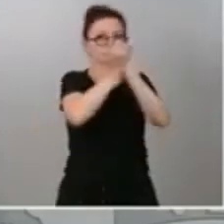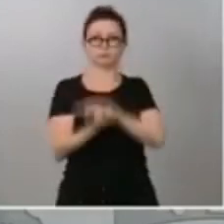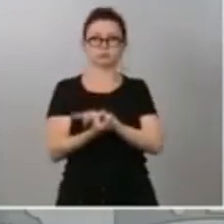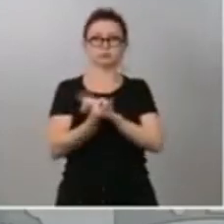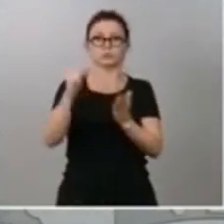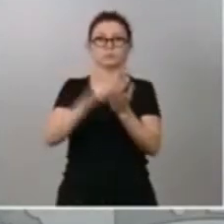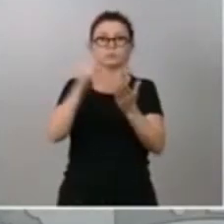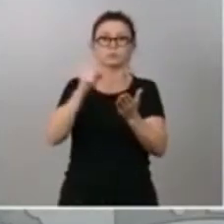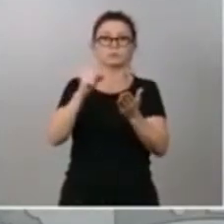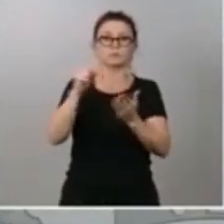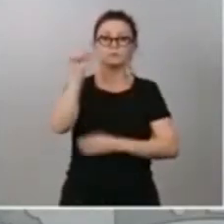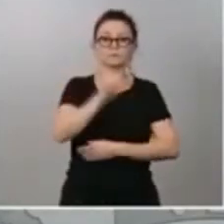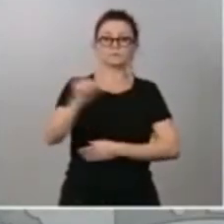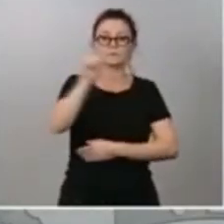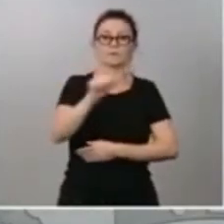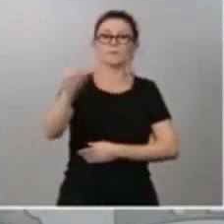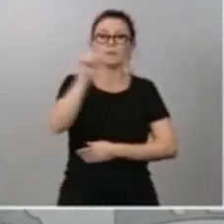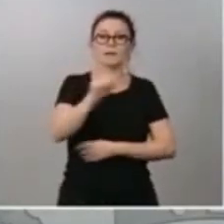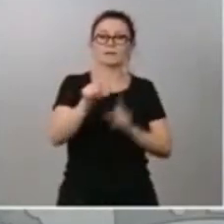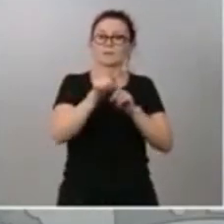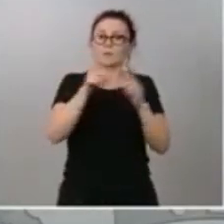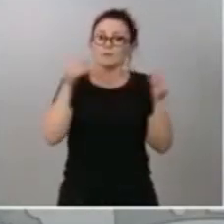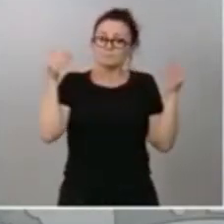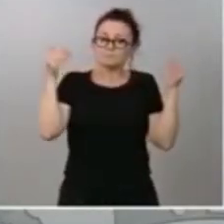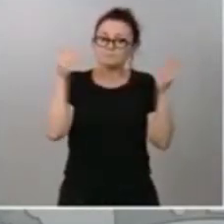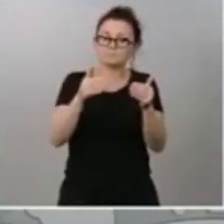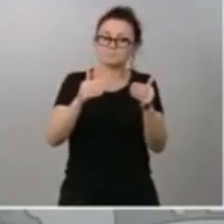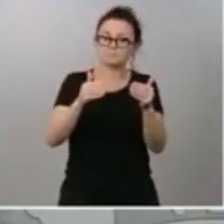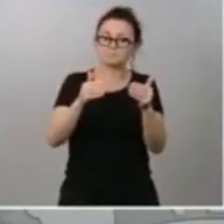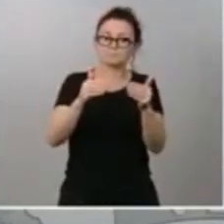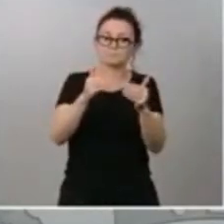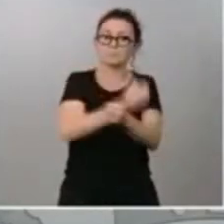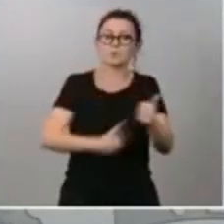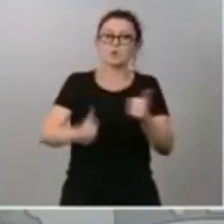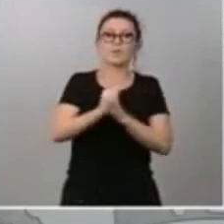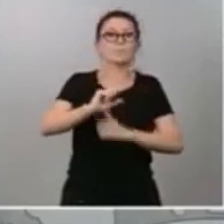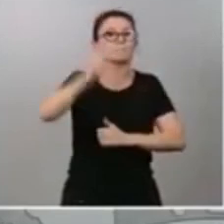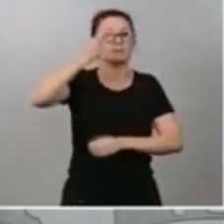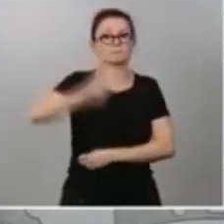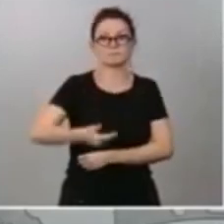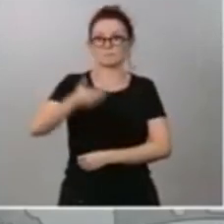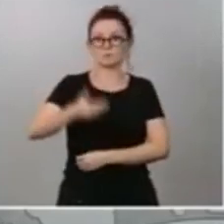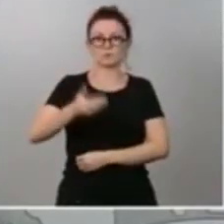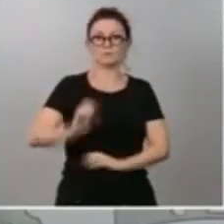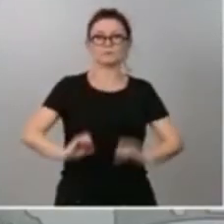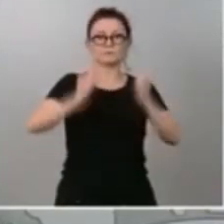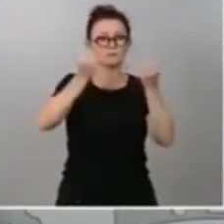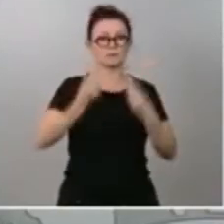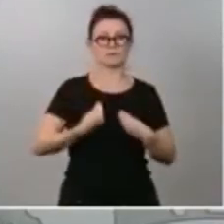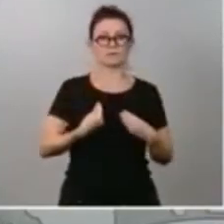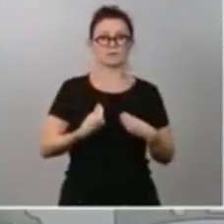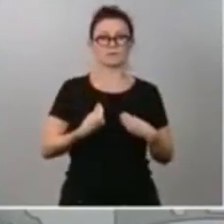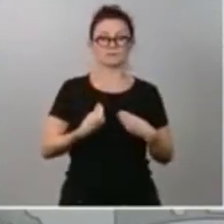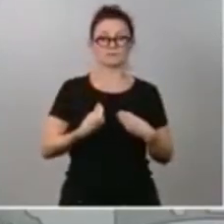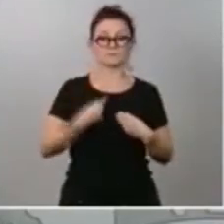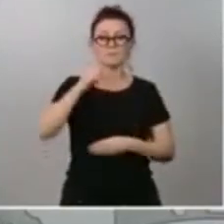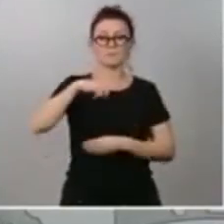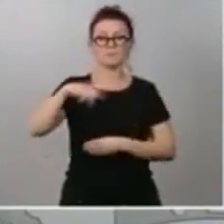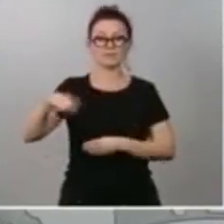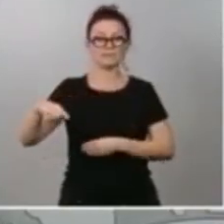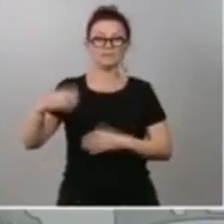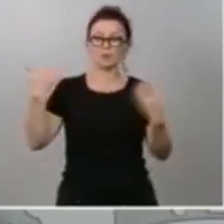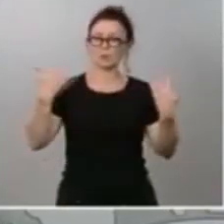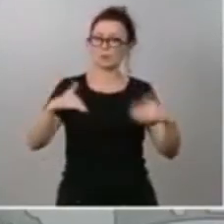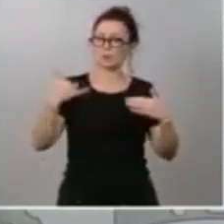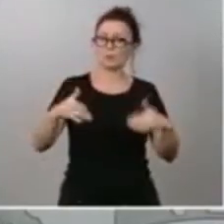reducía a lo más importante que era salvar vidas. Han sido meses convulsos han sido meses muy duros para el